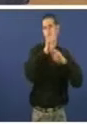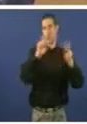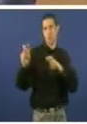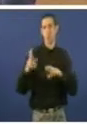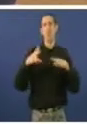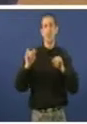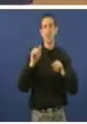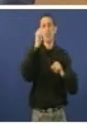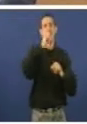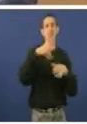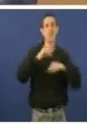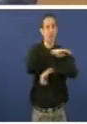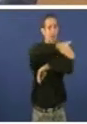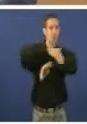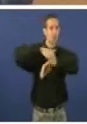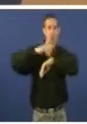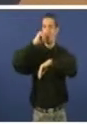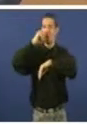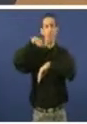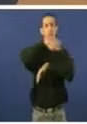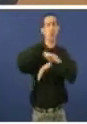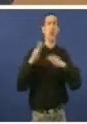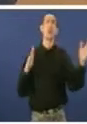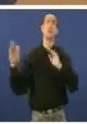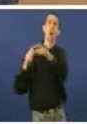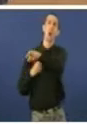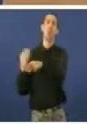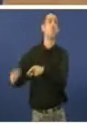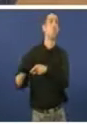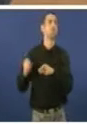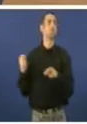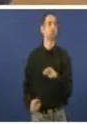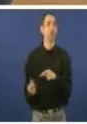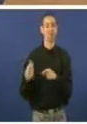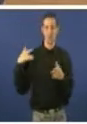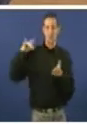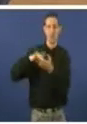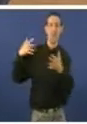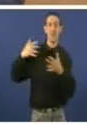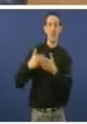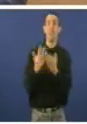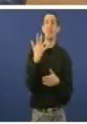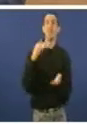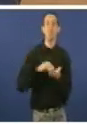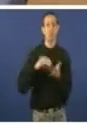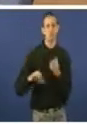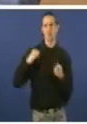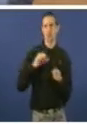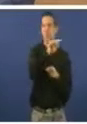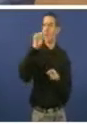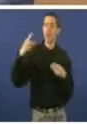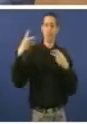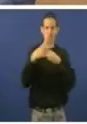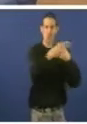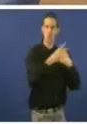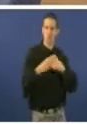ni na Marinha Lucense en plena bonanza económica. Levan vostedes recortando cinco hospitais en plena bonanza económica. Esa é